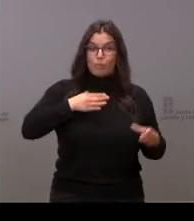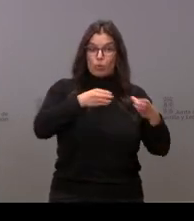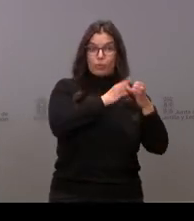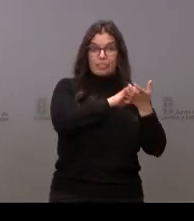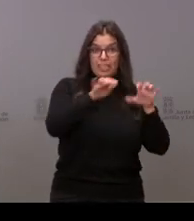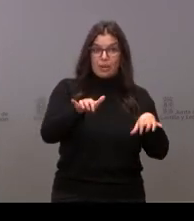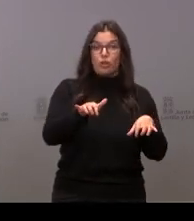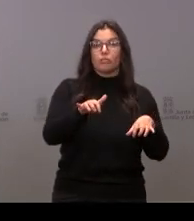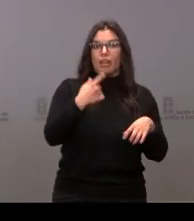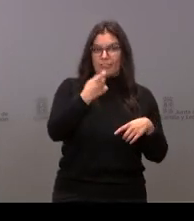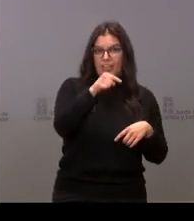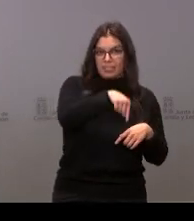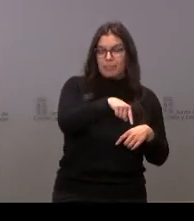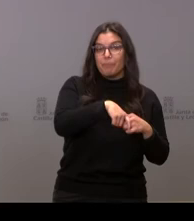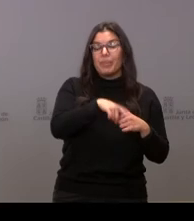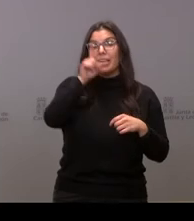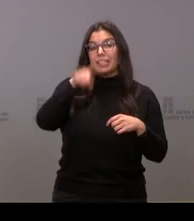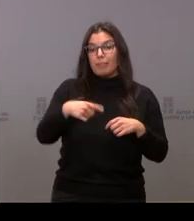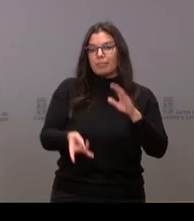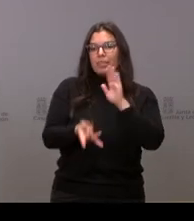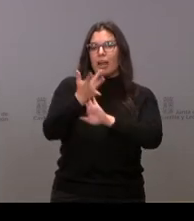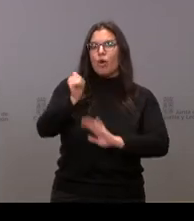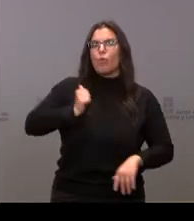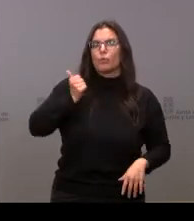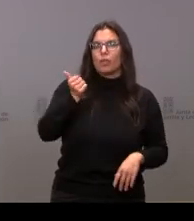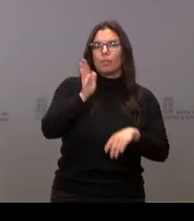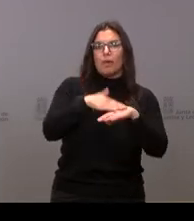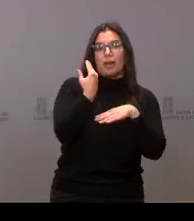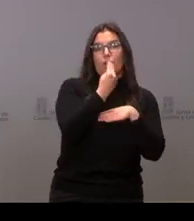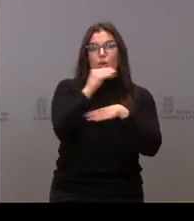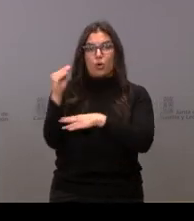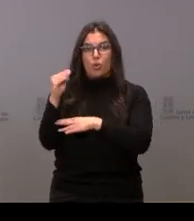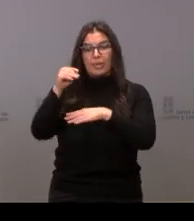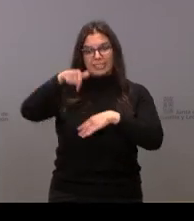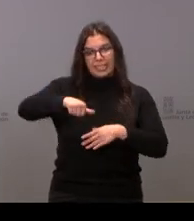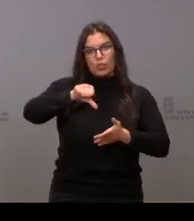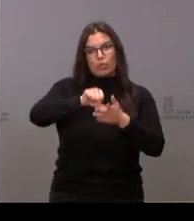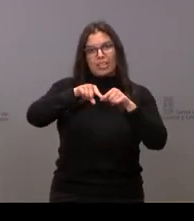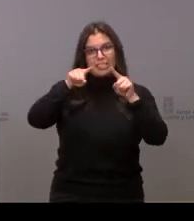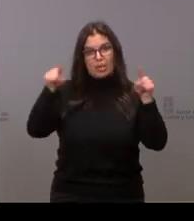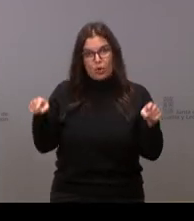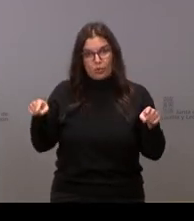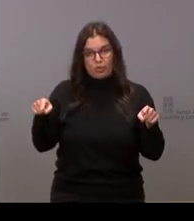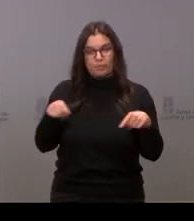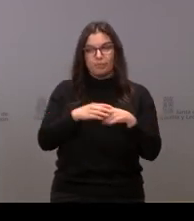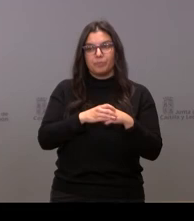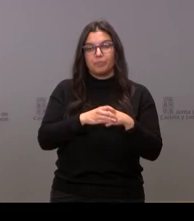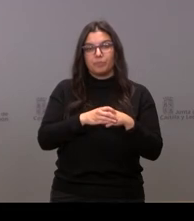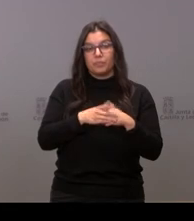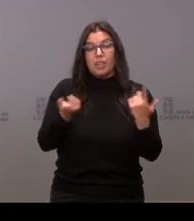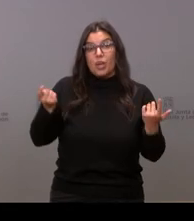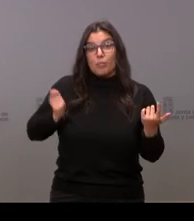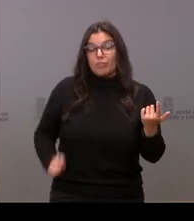León. Se van a crear también oportunidades para los jóvenes en Segovia y de Segovia, en una